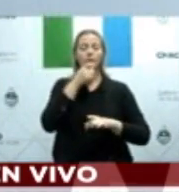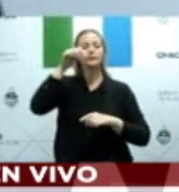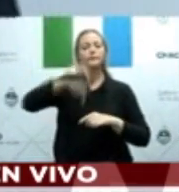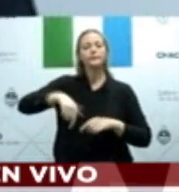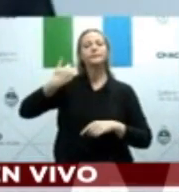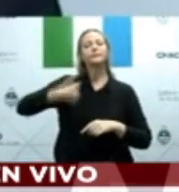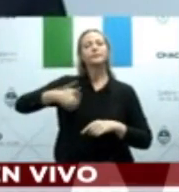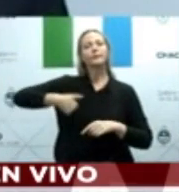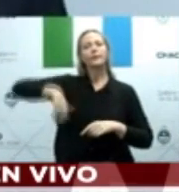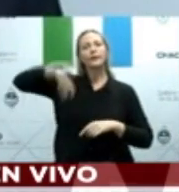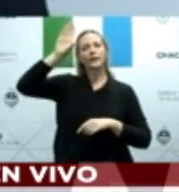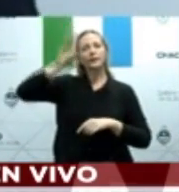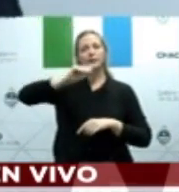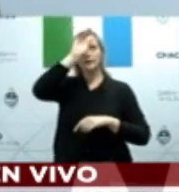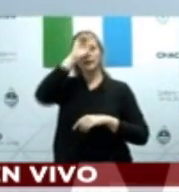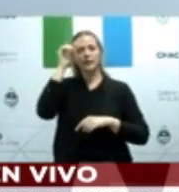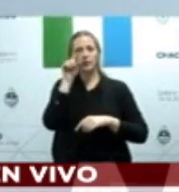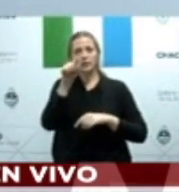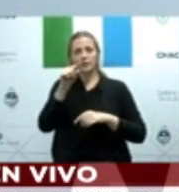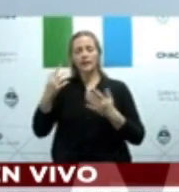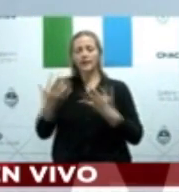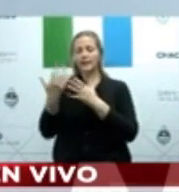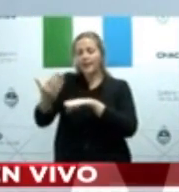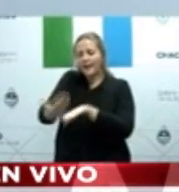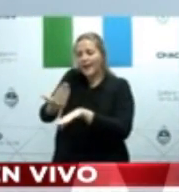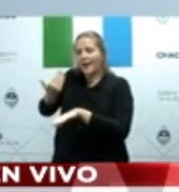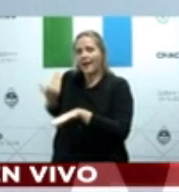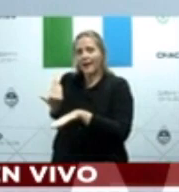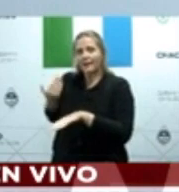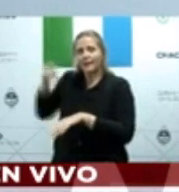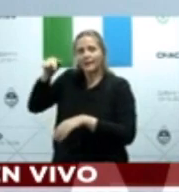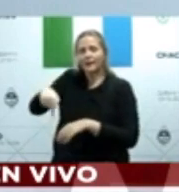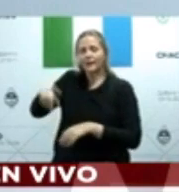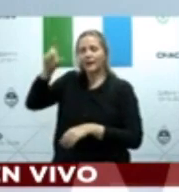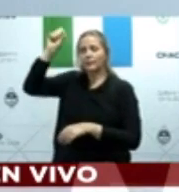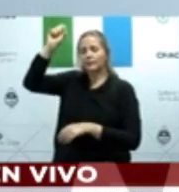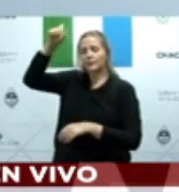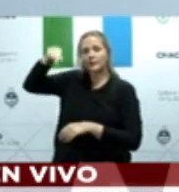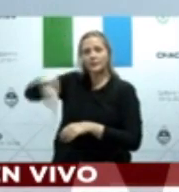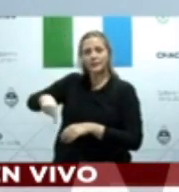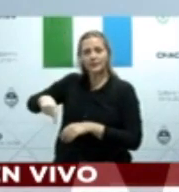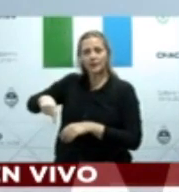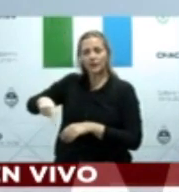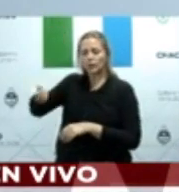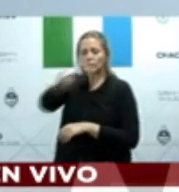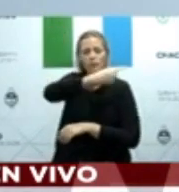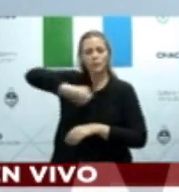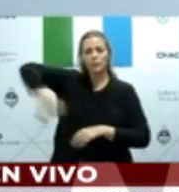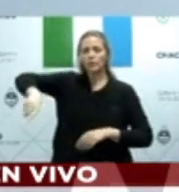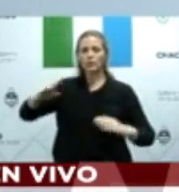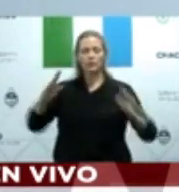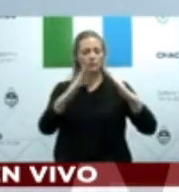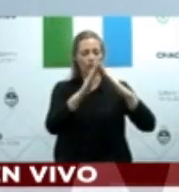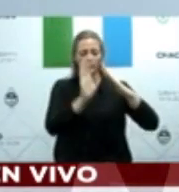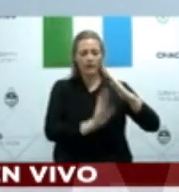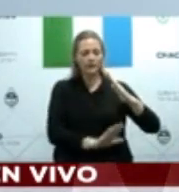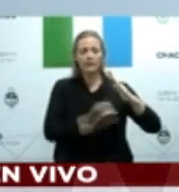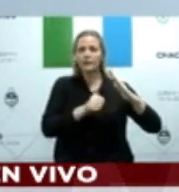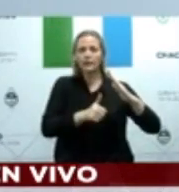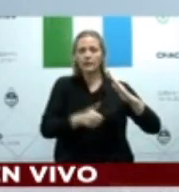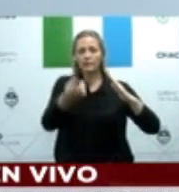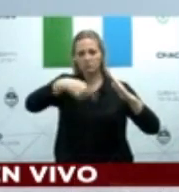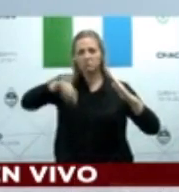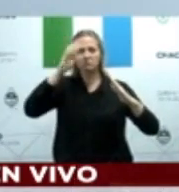18. Y efectivamente, lo que nosotros hicimos es que el 20, la Nación Argentina